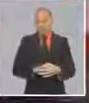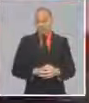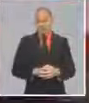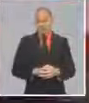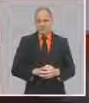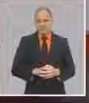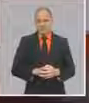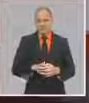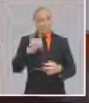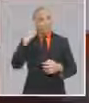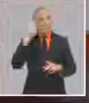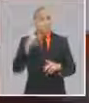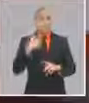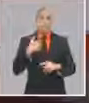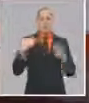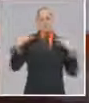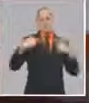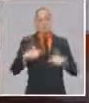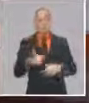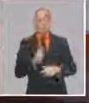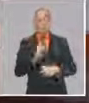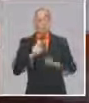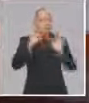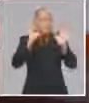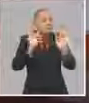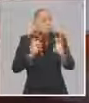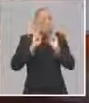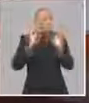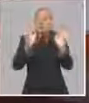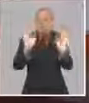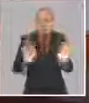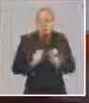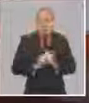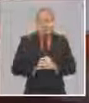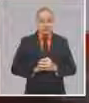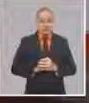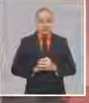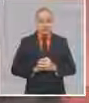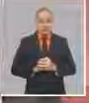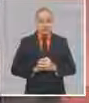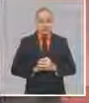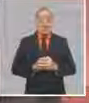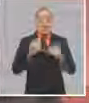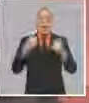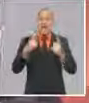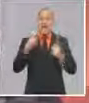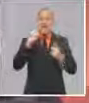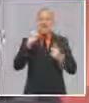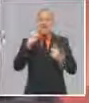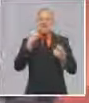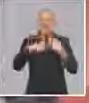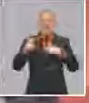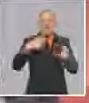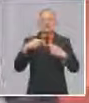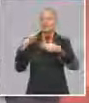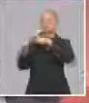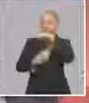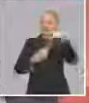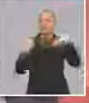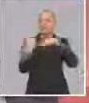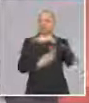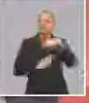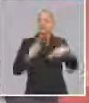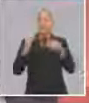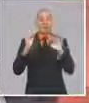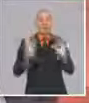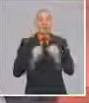es una cuestión que uno se lo proponga porque tenga deseo de hacerlo de una manera u otra. Es que es prácticamente indispensable para